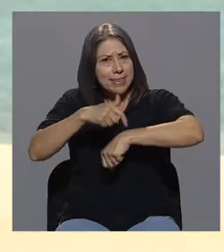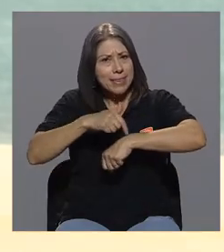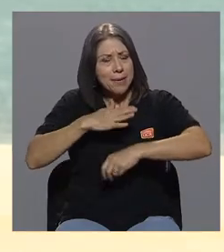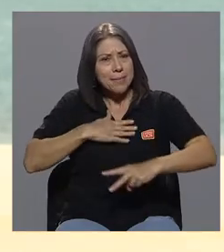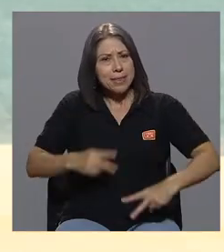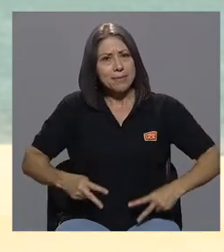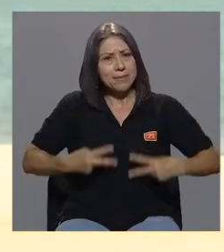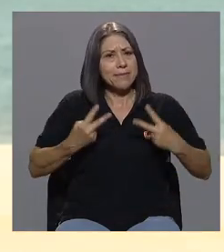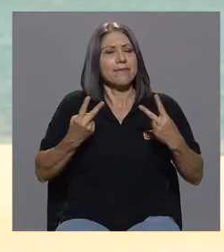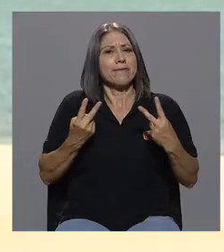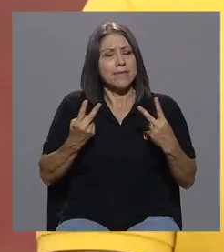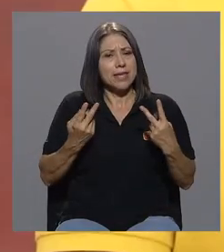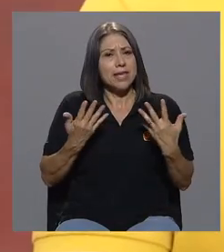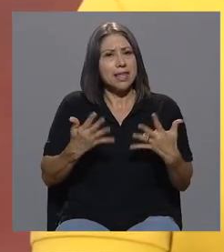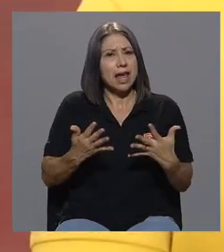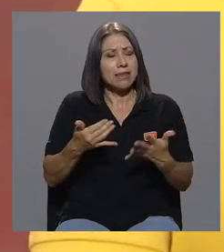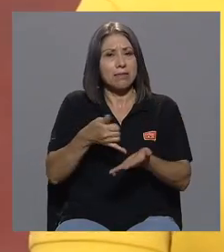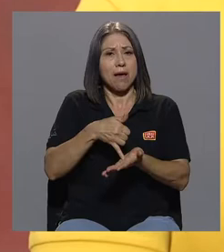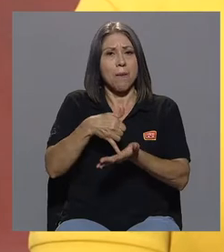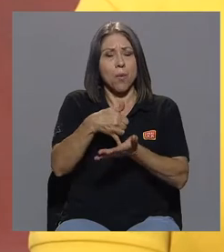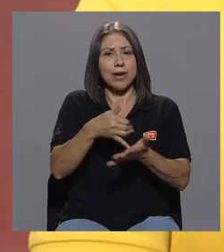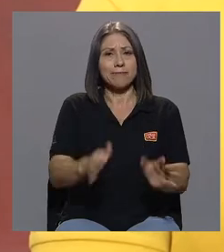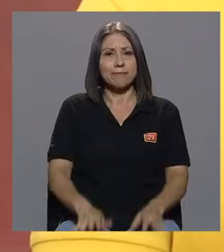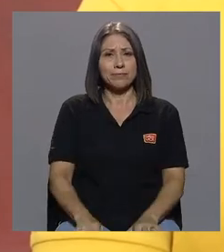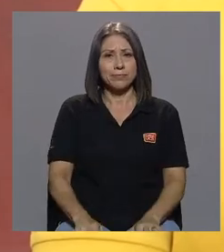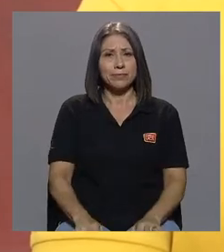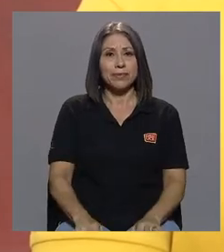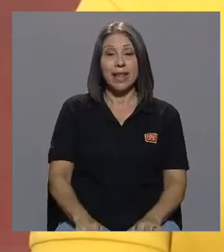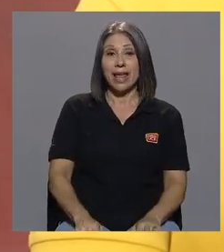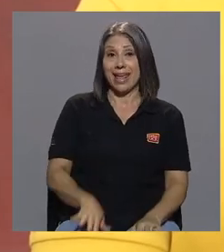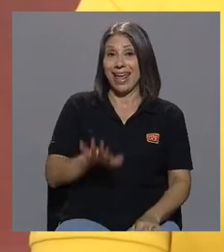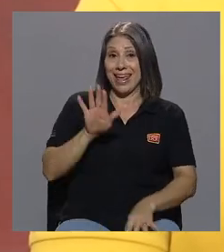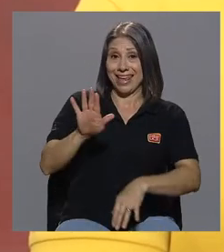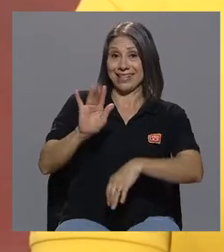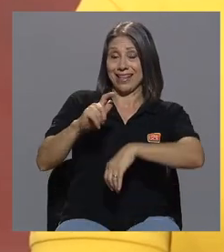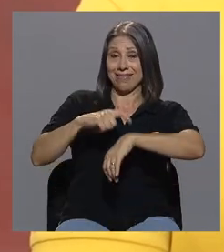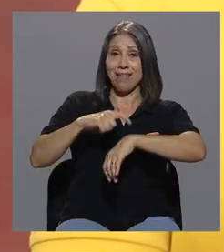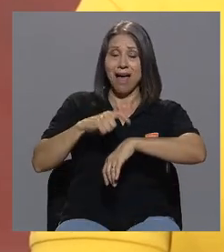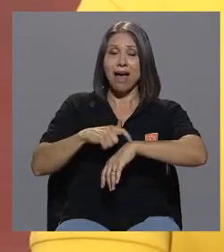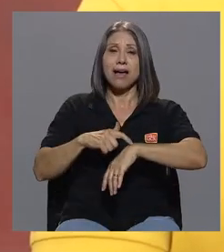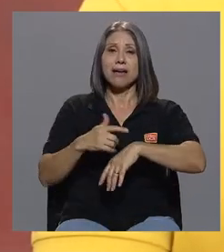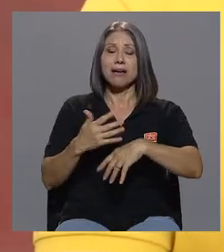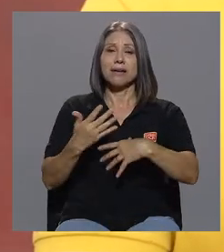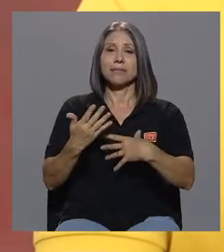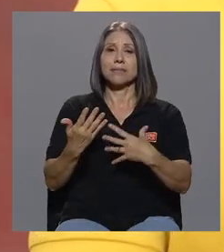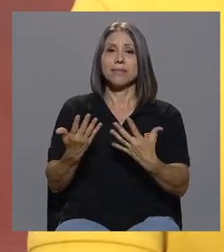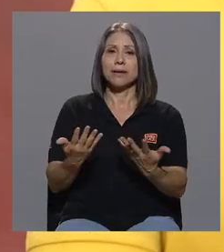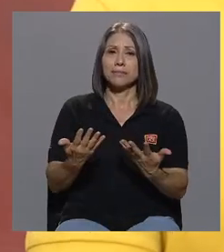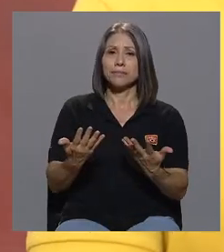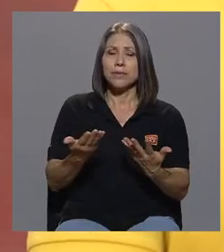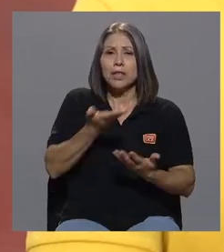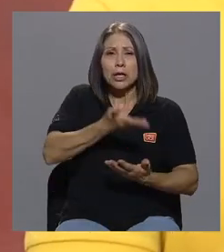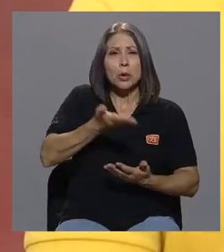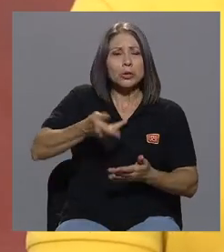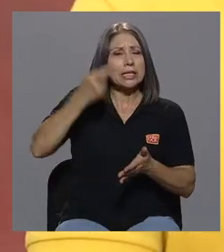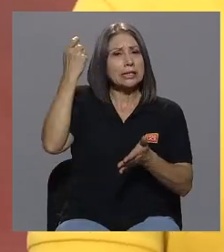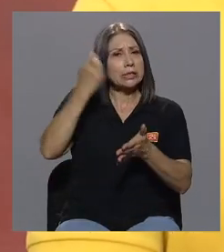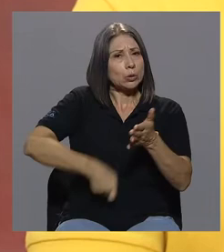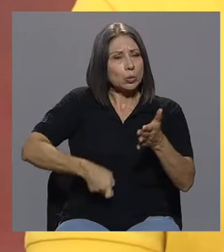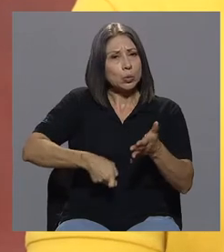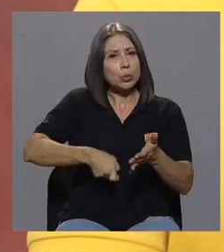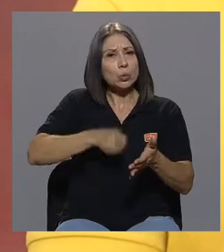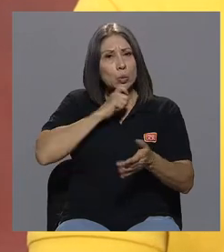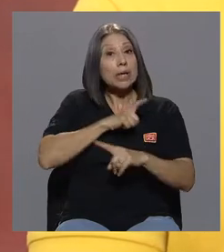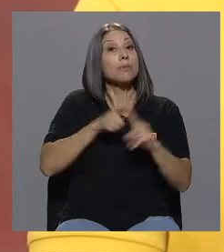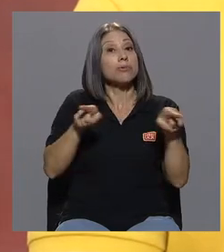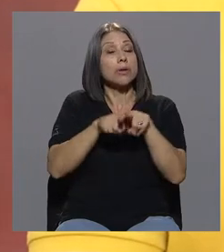vulnerable. En esa etapa de, digamos, de cosas muy duras, pero también de aprendizajes muy